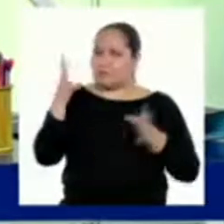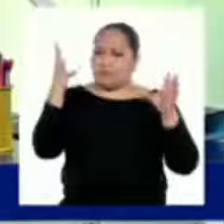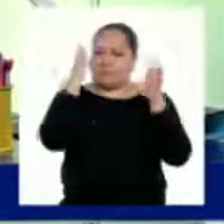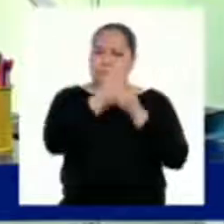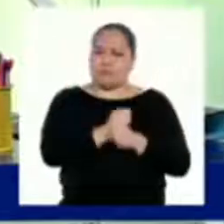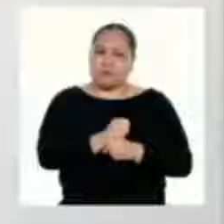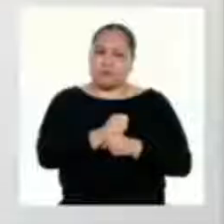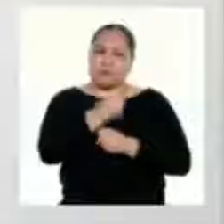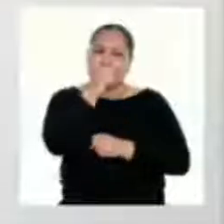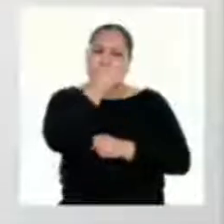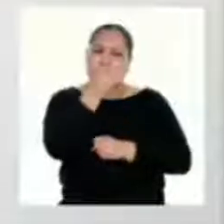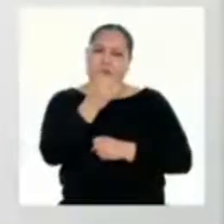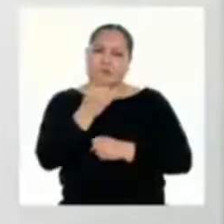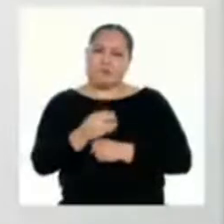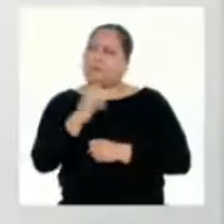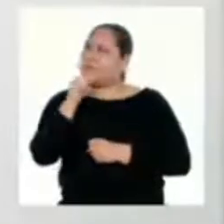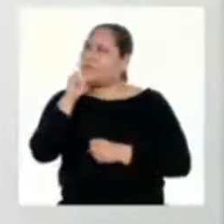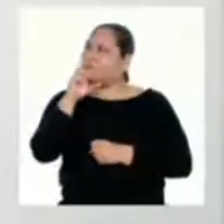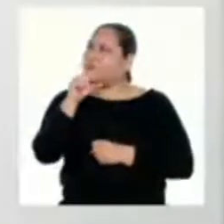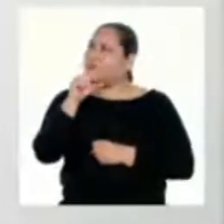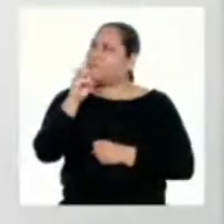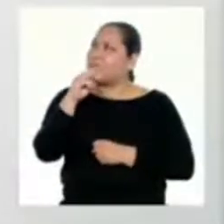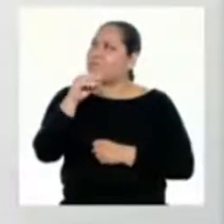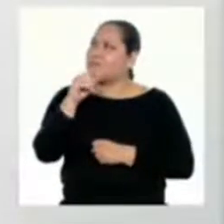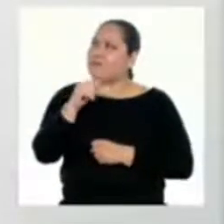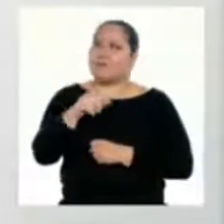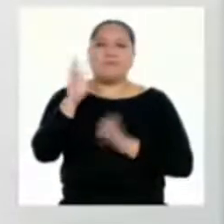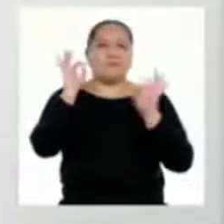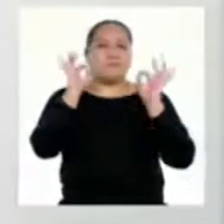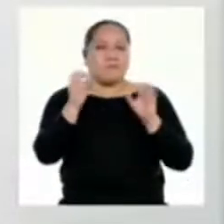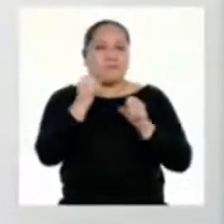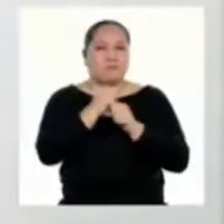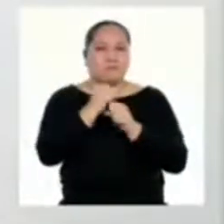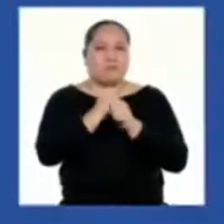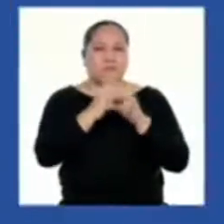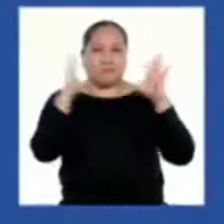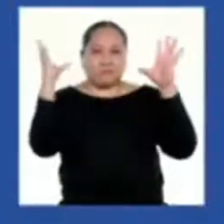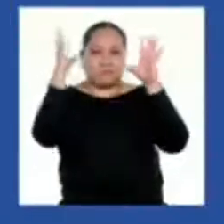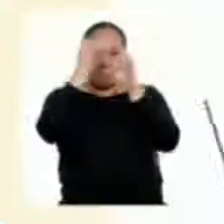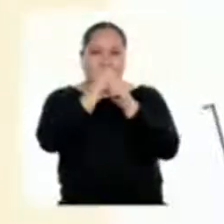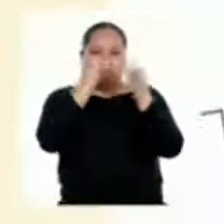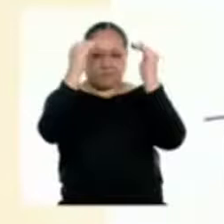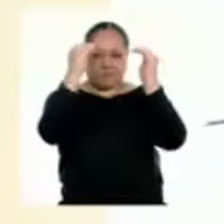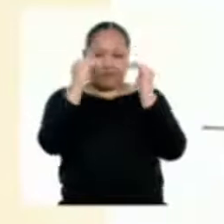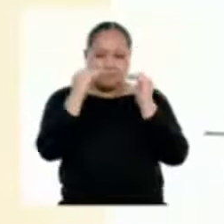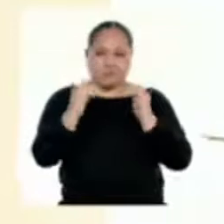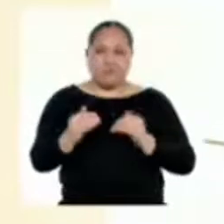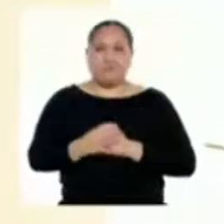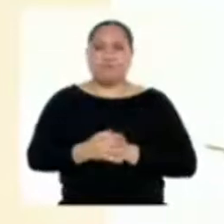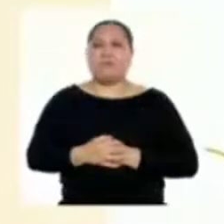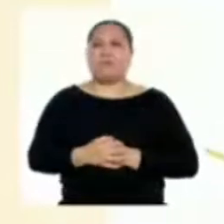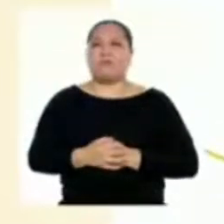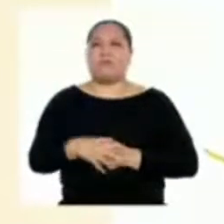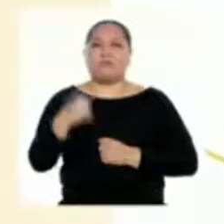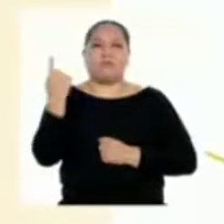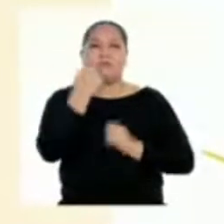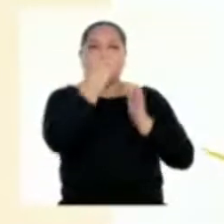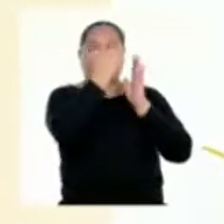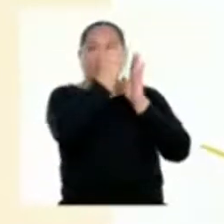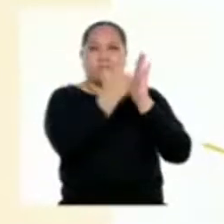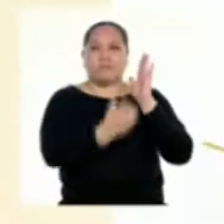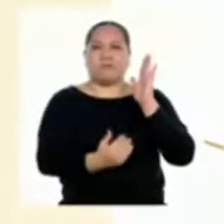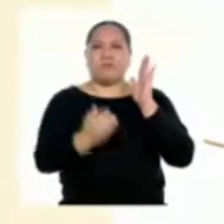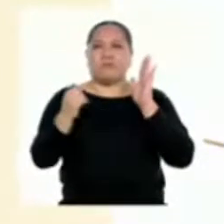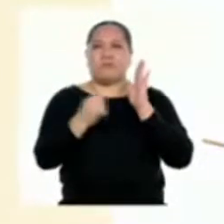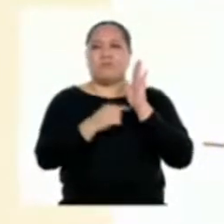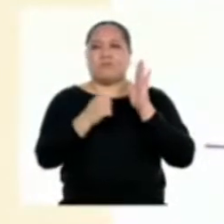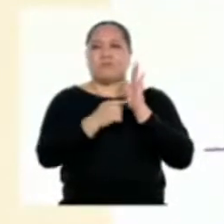Excelente trabajo Miluska vamos a consolidar todo Aquí tenemos la estructura textual del texto